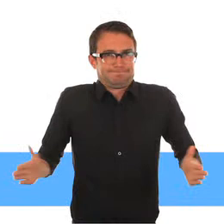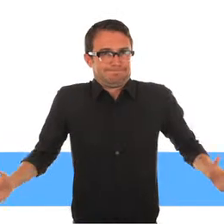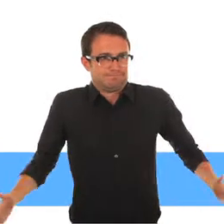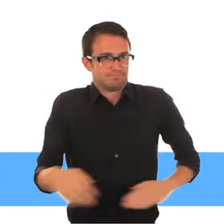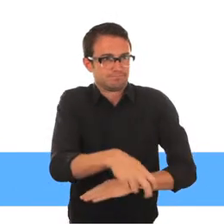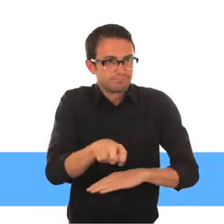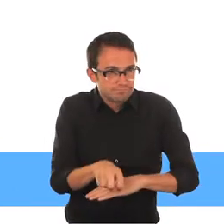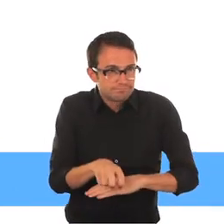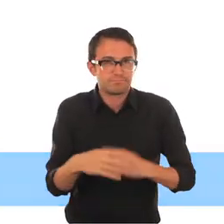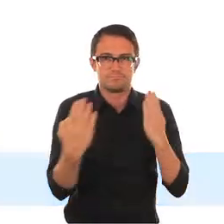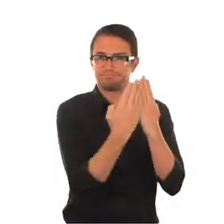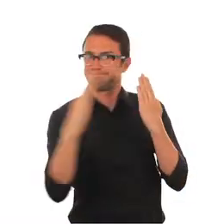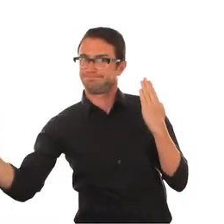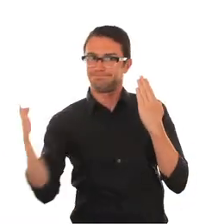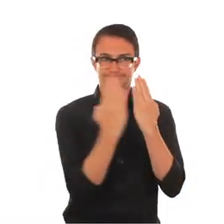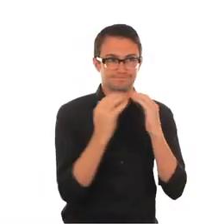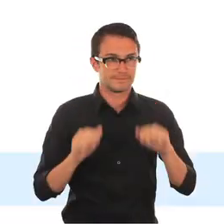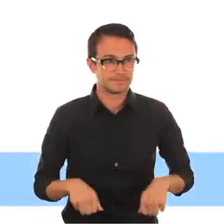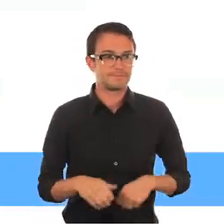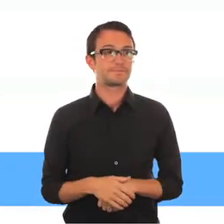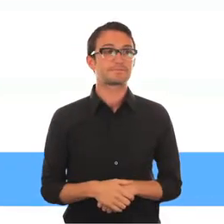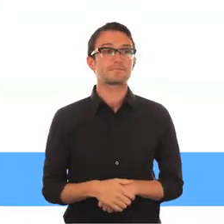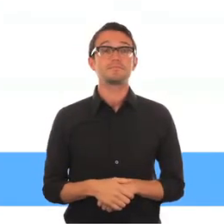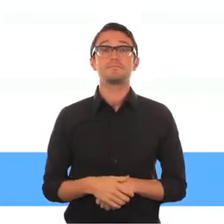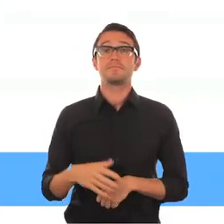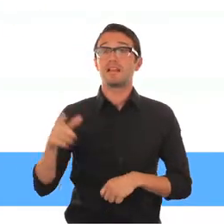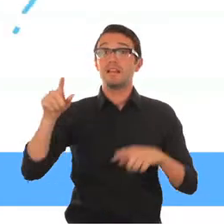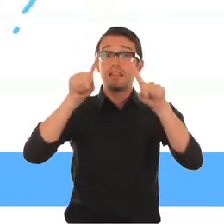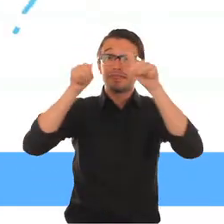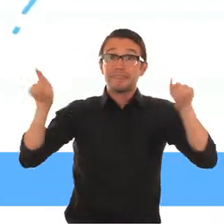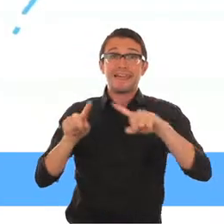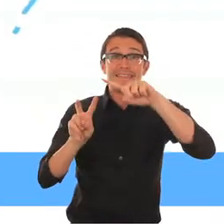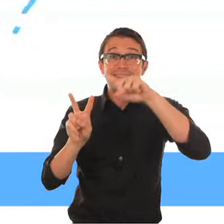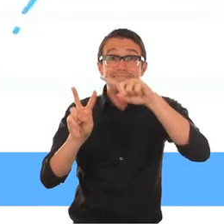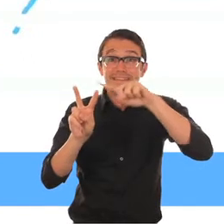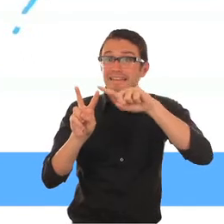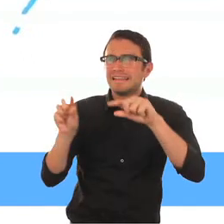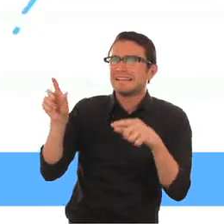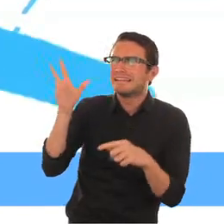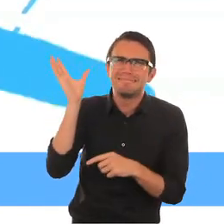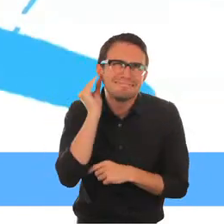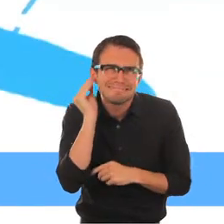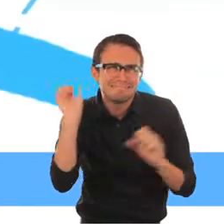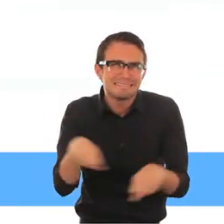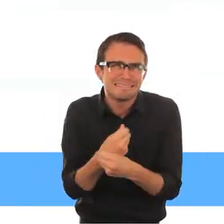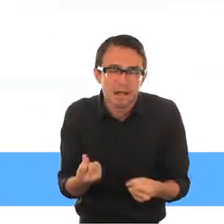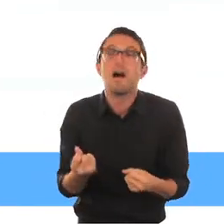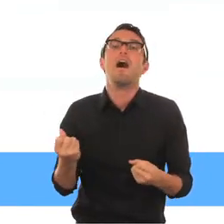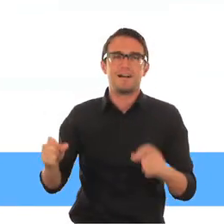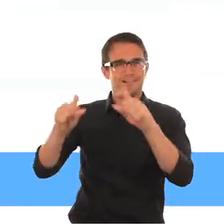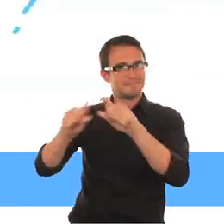acceso de todas las personas Persona con discapacidad en un baño accesible Los subtítulos en los programas televisivos ayudan a las personas con